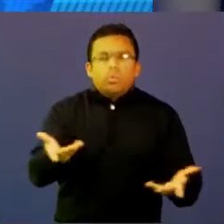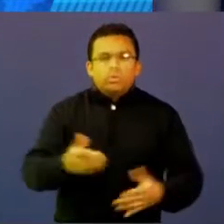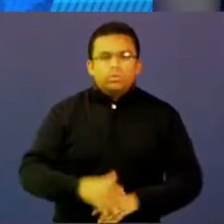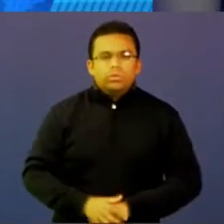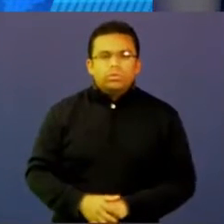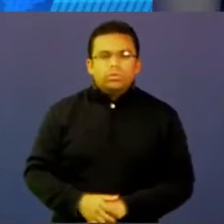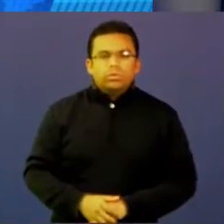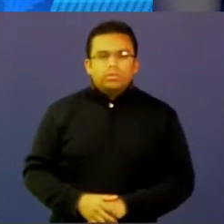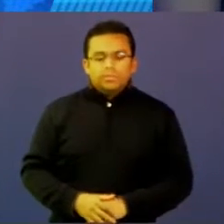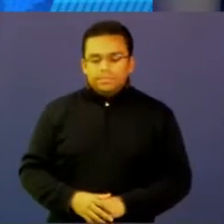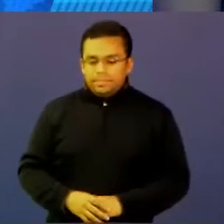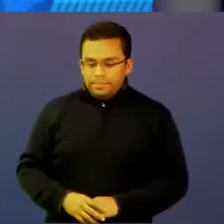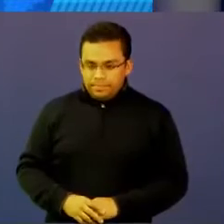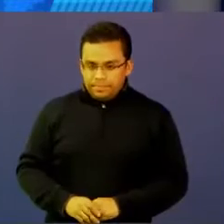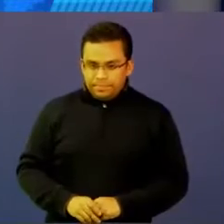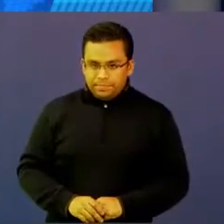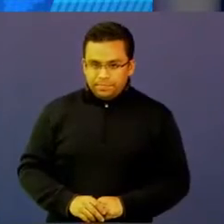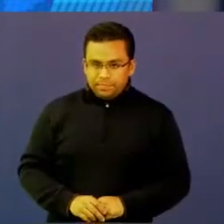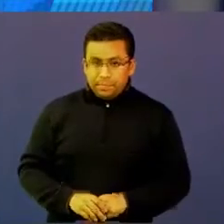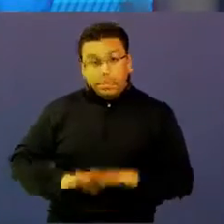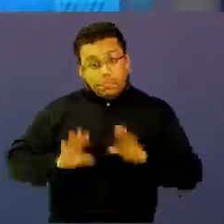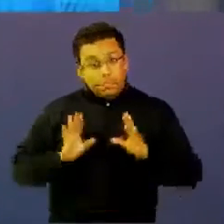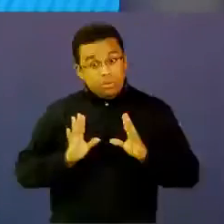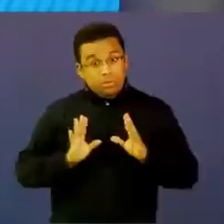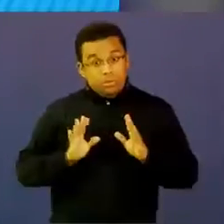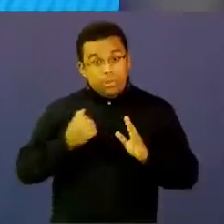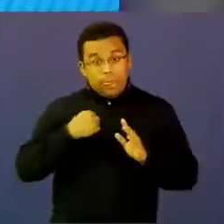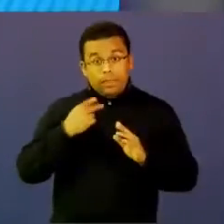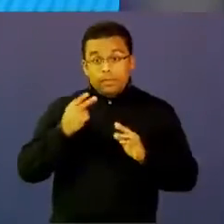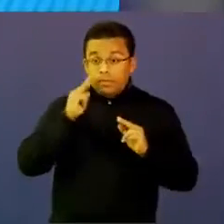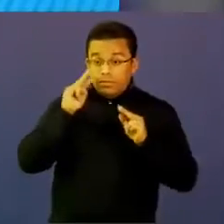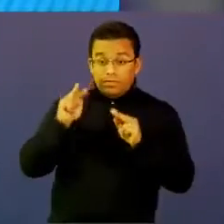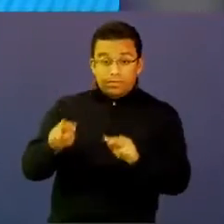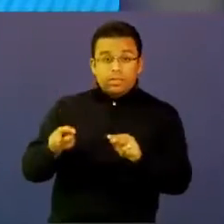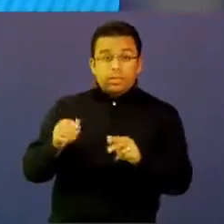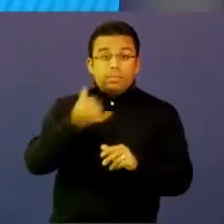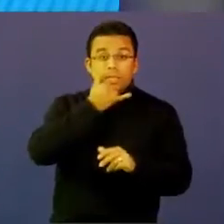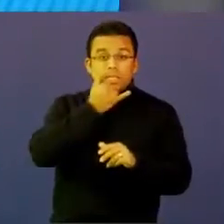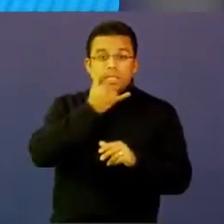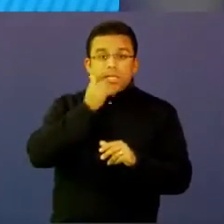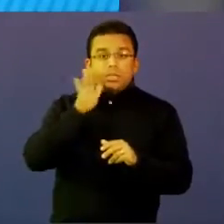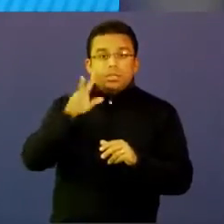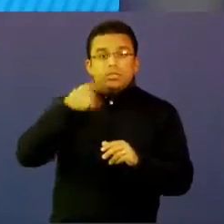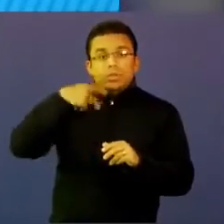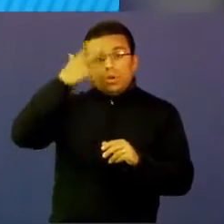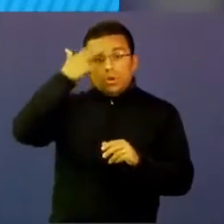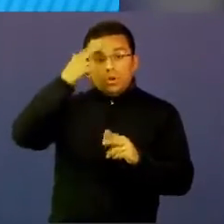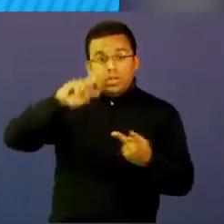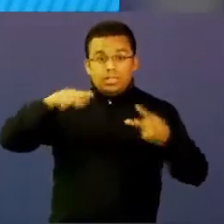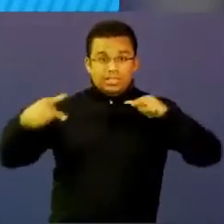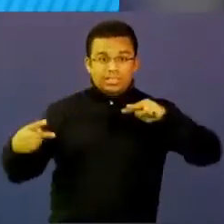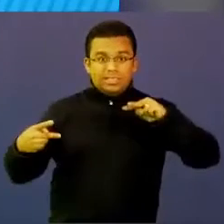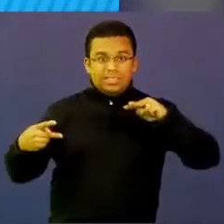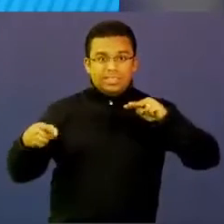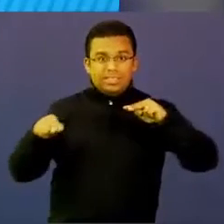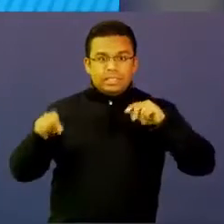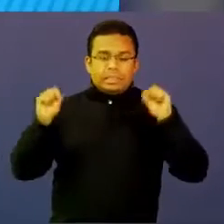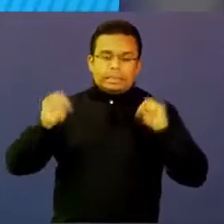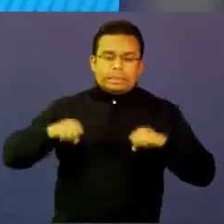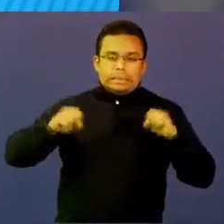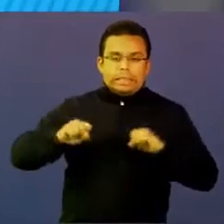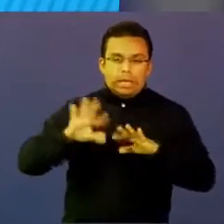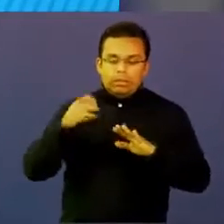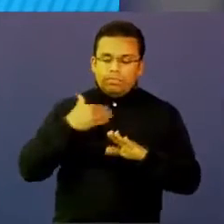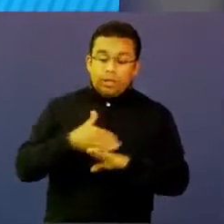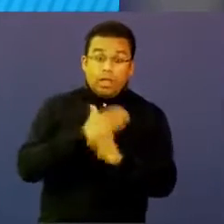Si lo miráramos en las lógicas inversas que ahora empiezan a entrar a los procesos de gestión, sí se ha estudiado